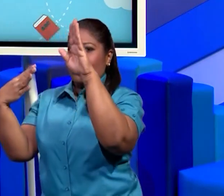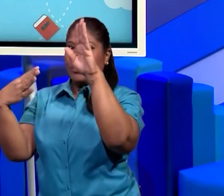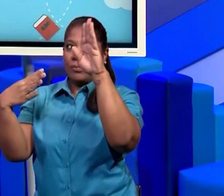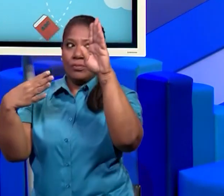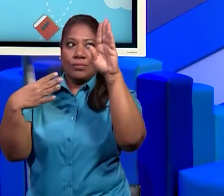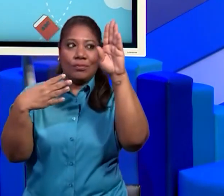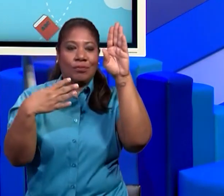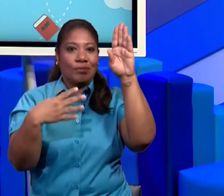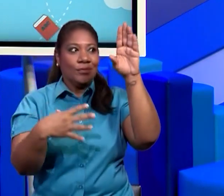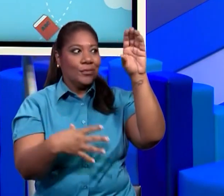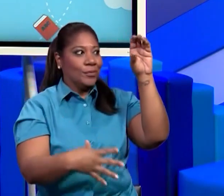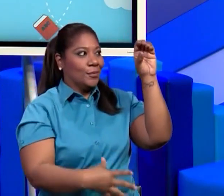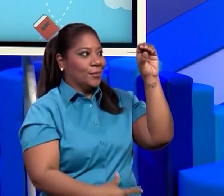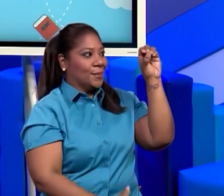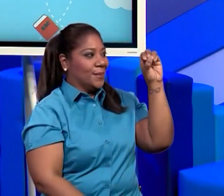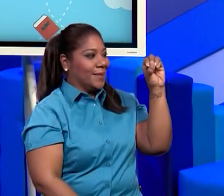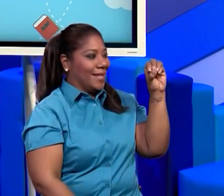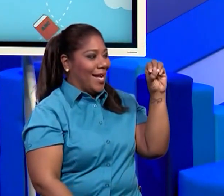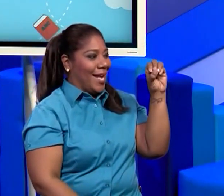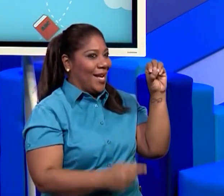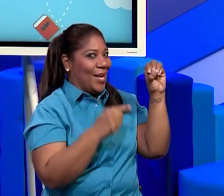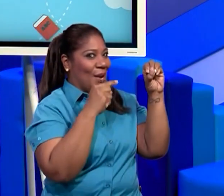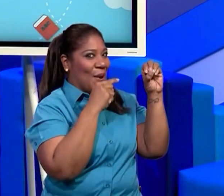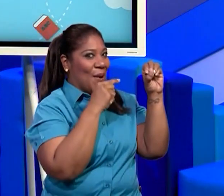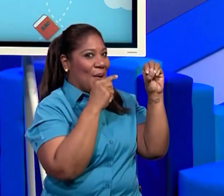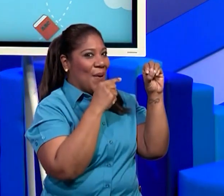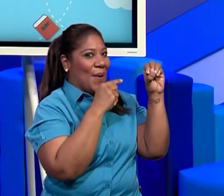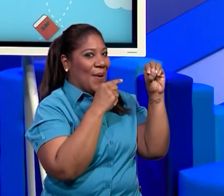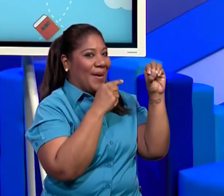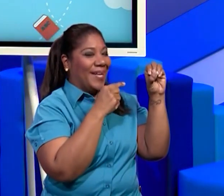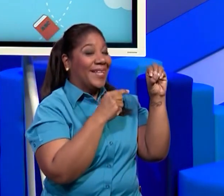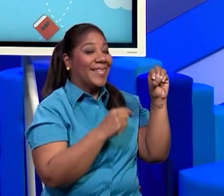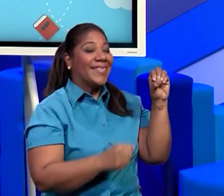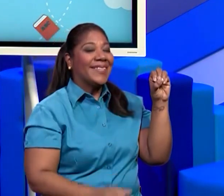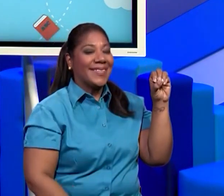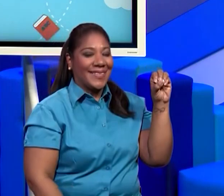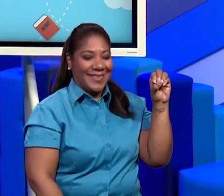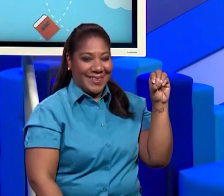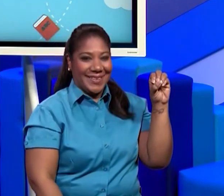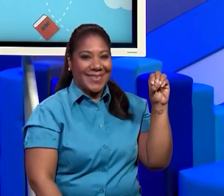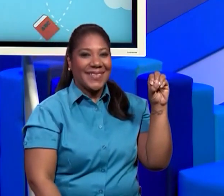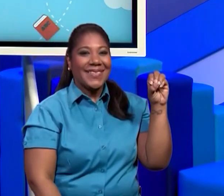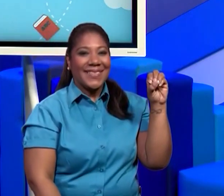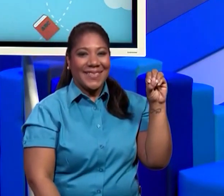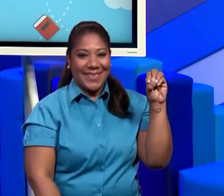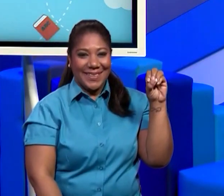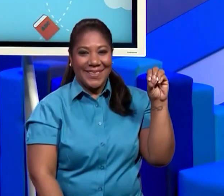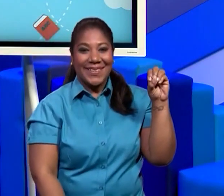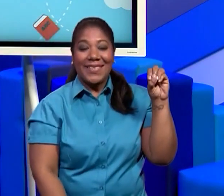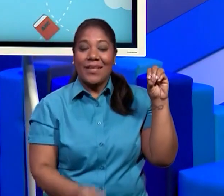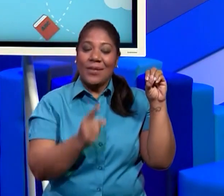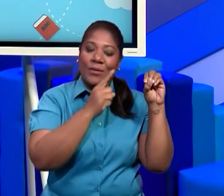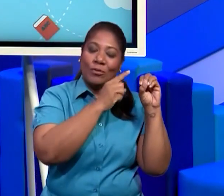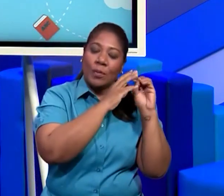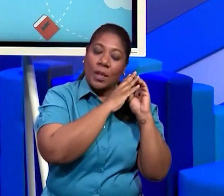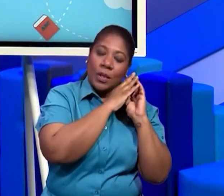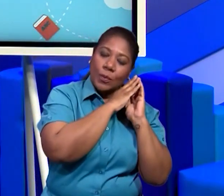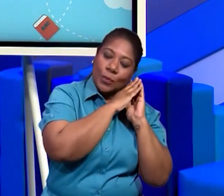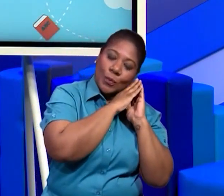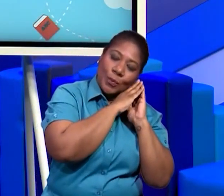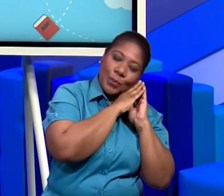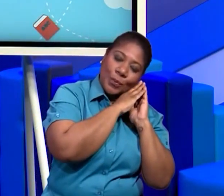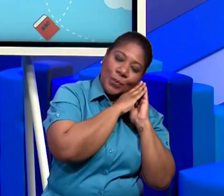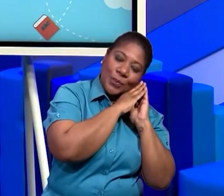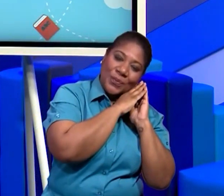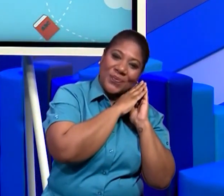5, 6 de la tarde que se va ocultando el sol, entonces recuerde que es al revés, que allá el sol se está ocultando y